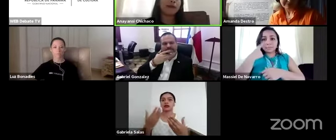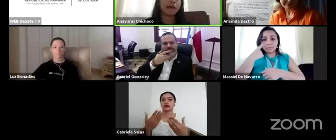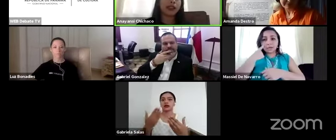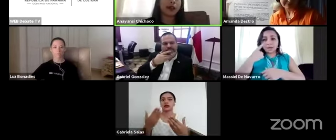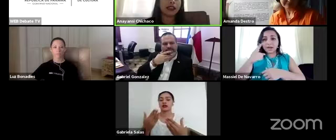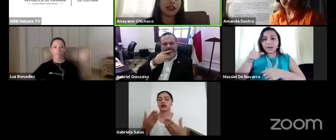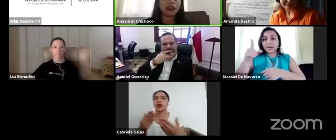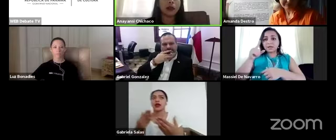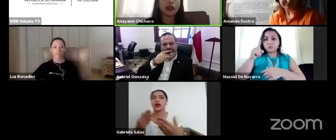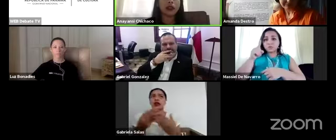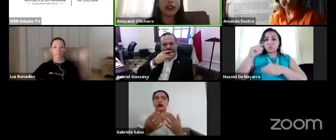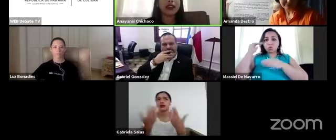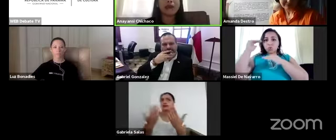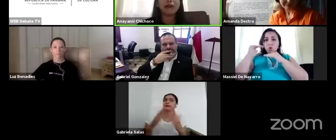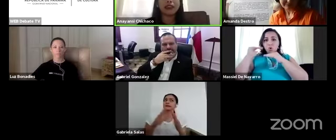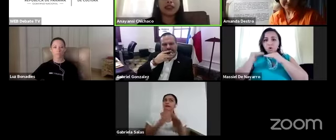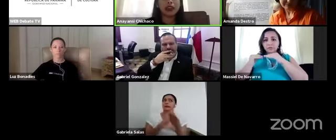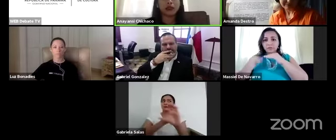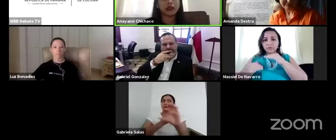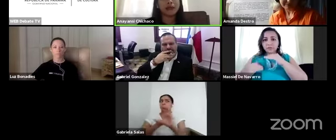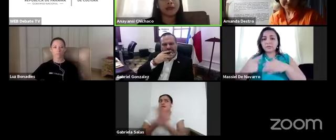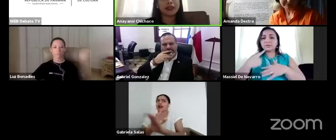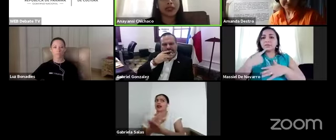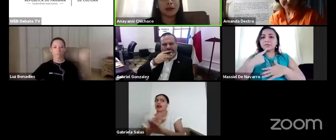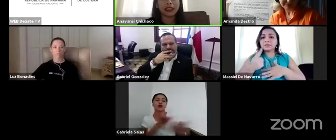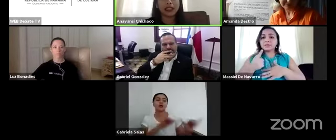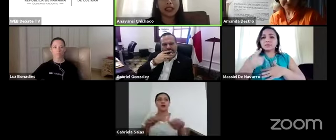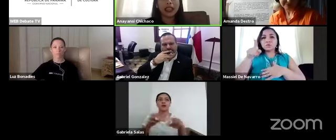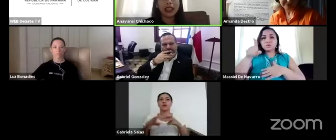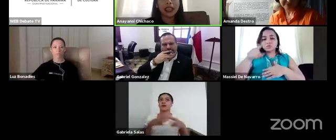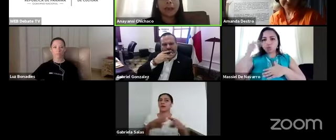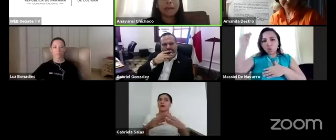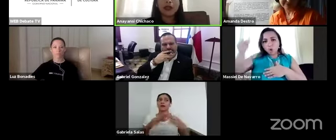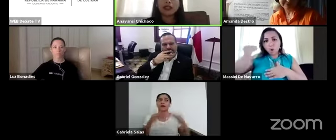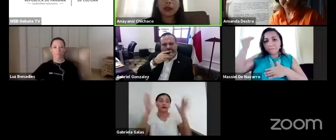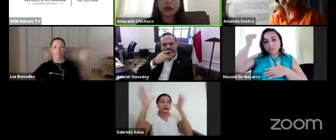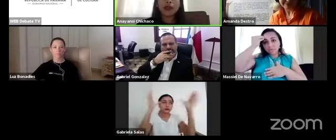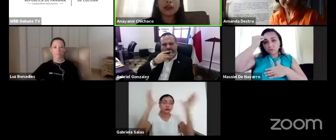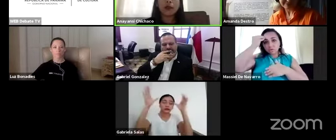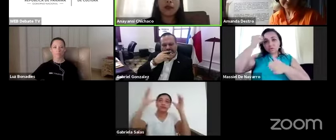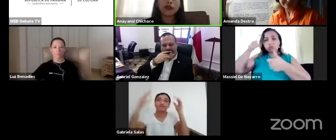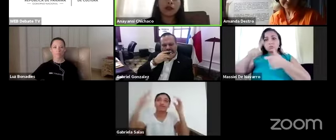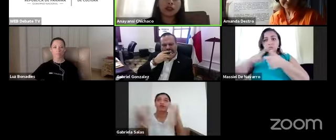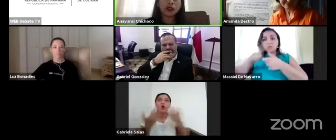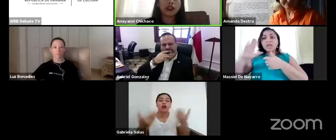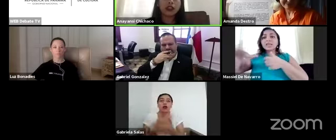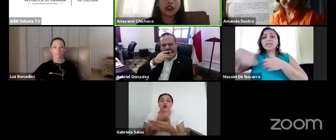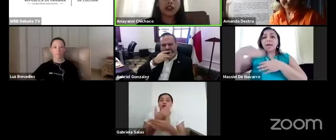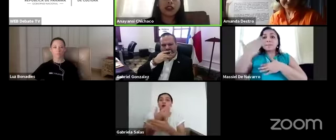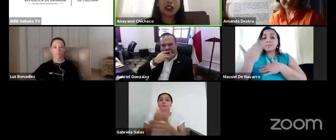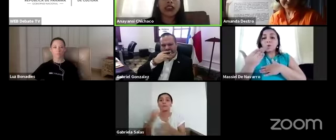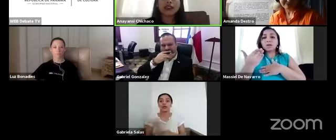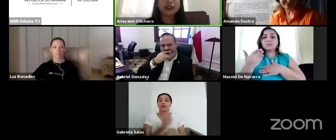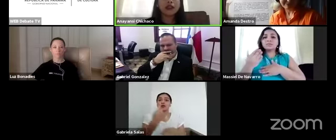implementado antes nos va a tocar reinventarnos básicamente pero siempre con la misma función que es